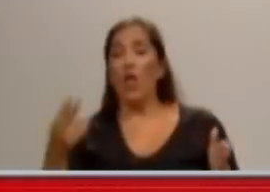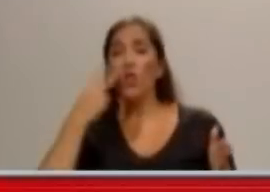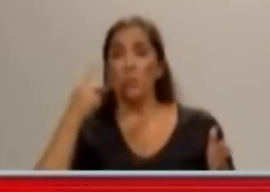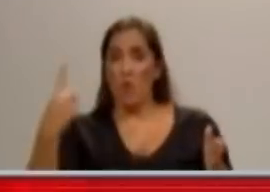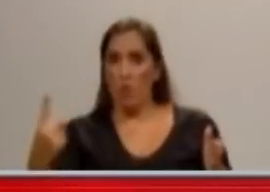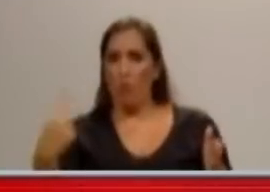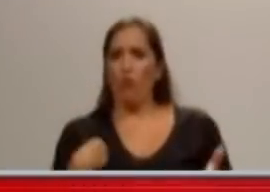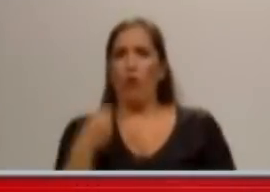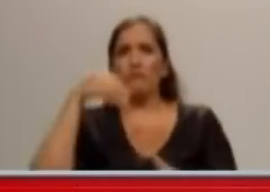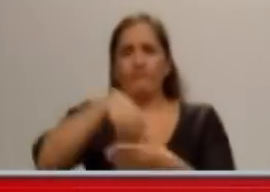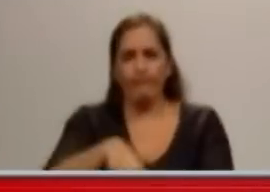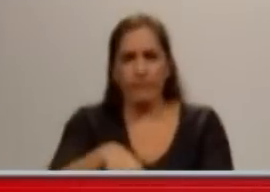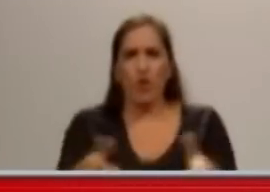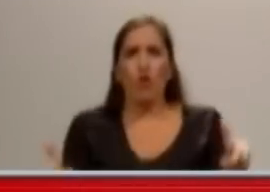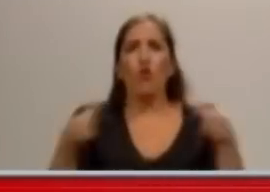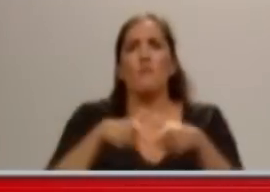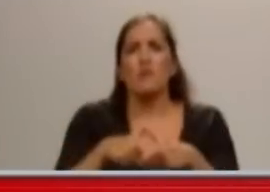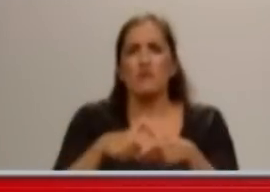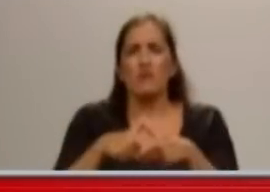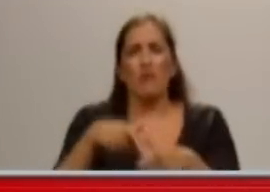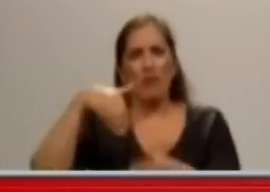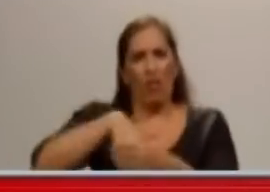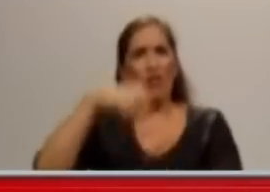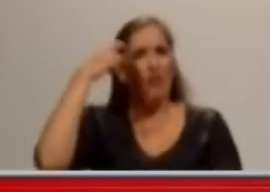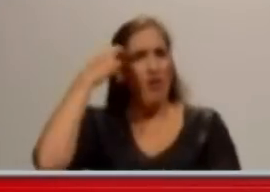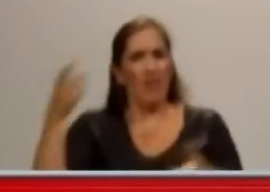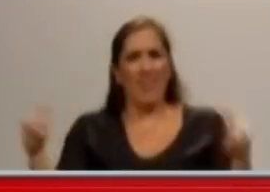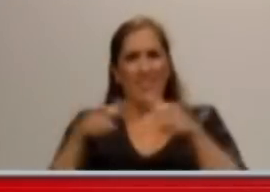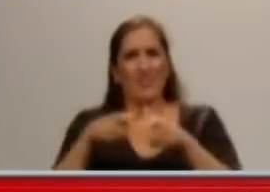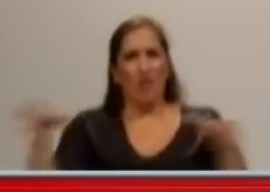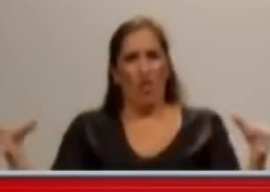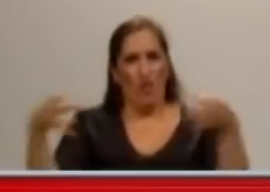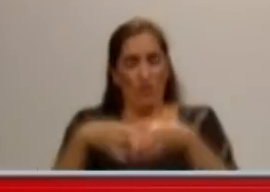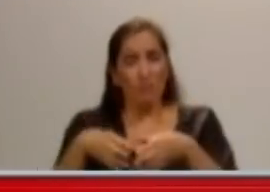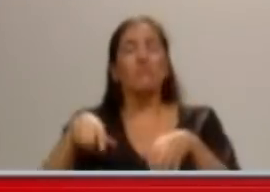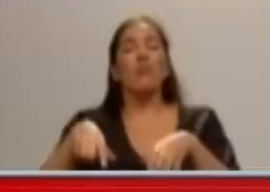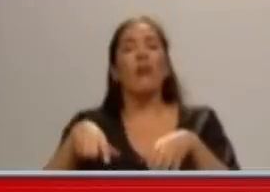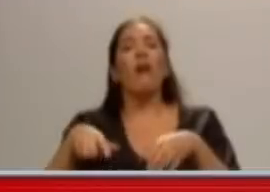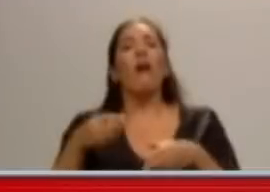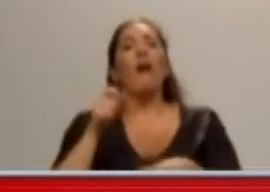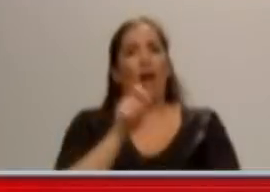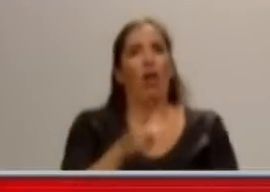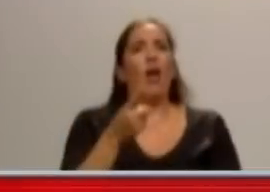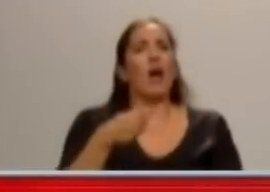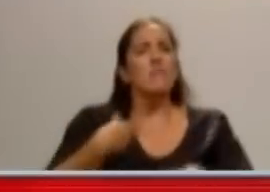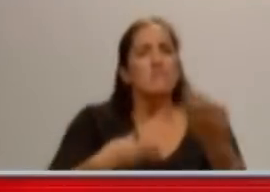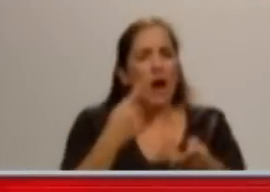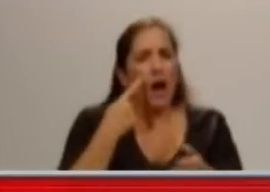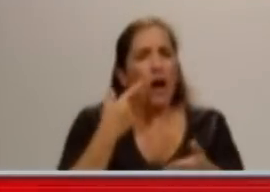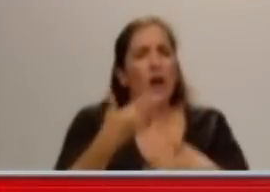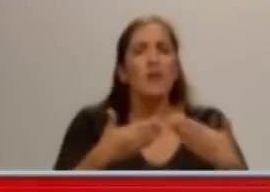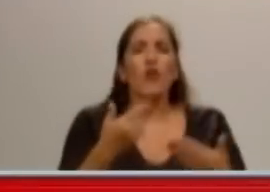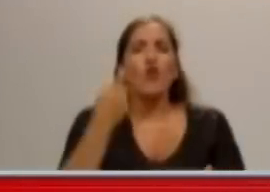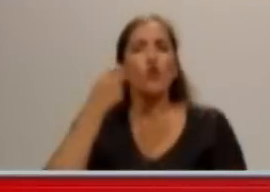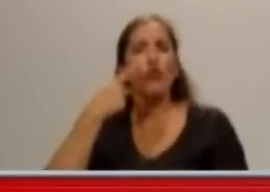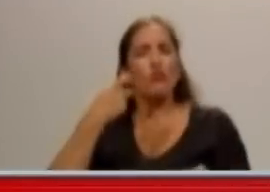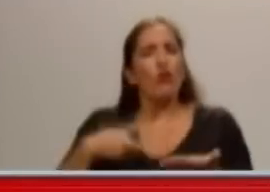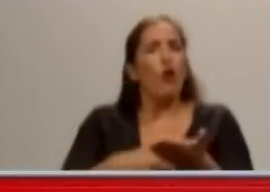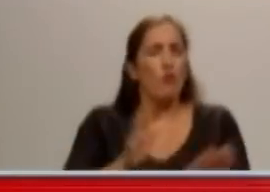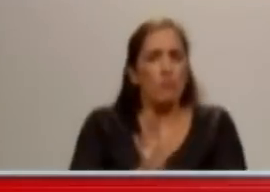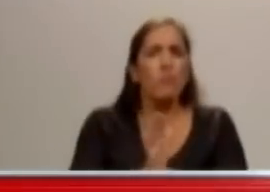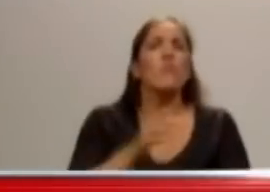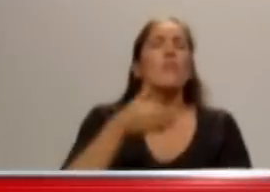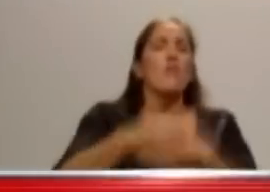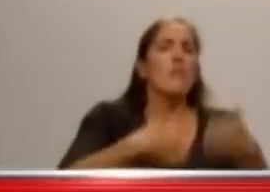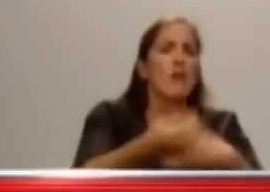de septiembre, 25, 26, 27, 25 de septiembre, Néstor